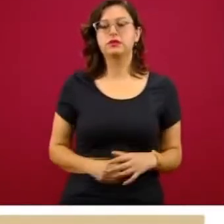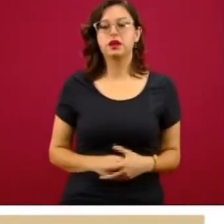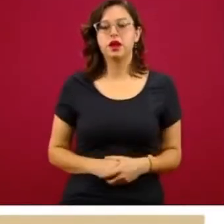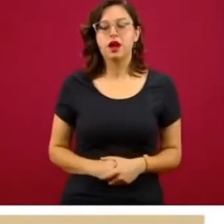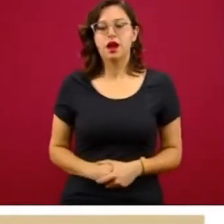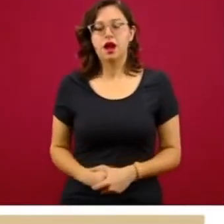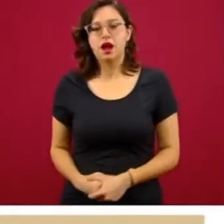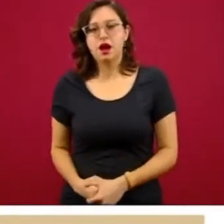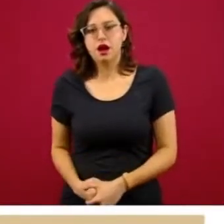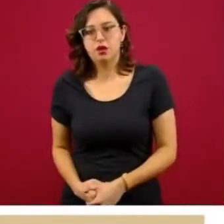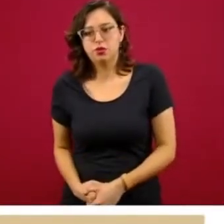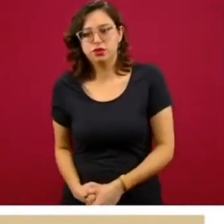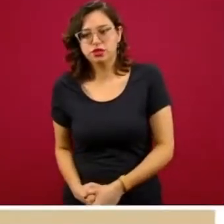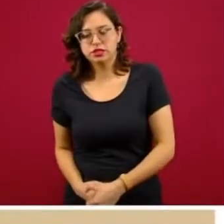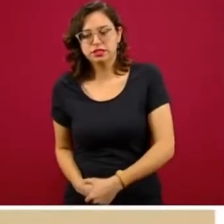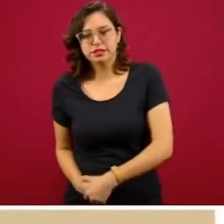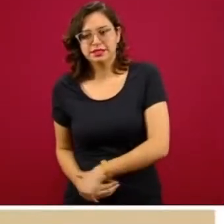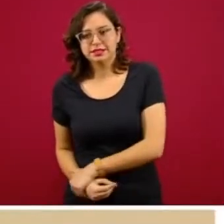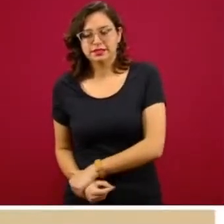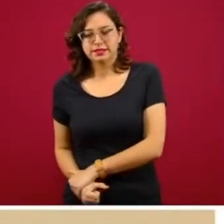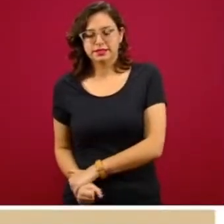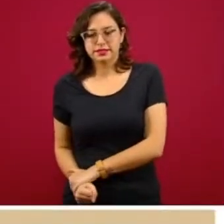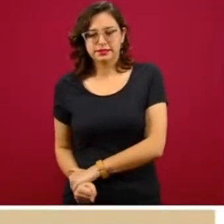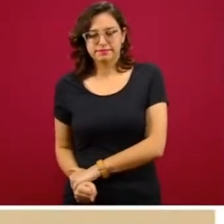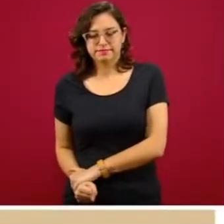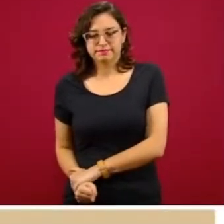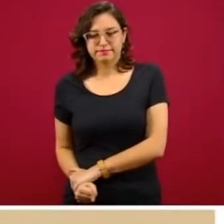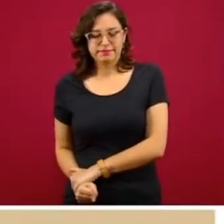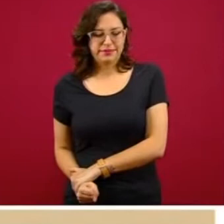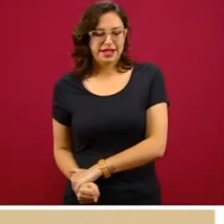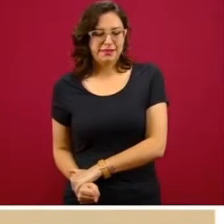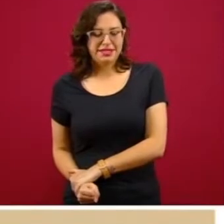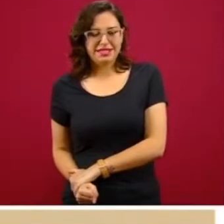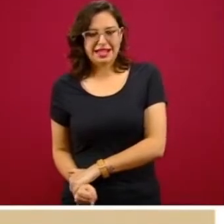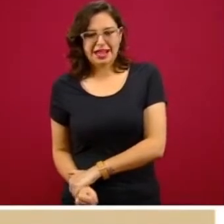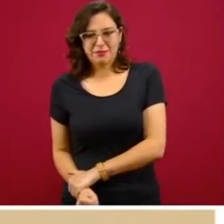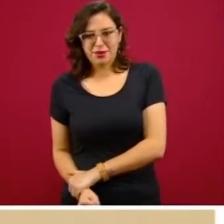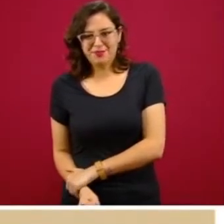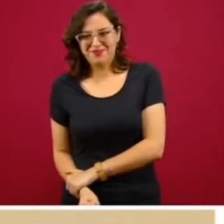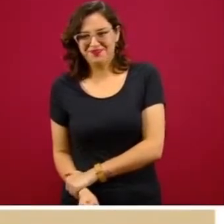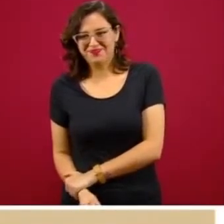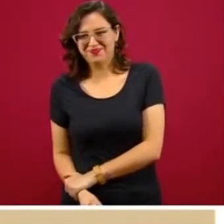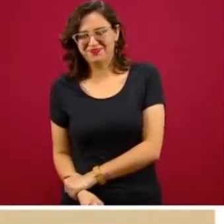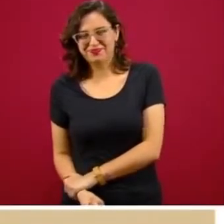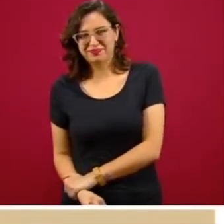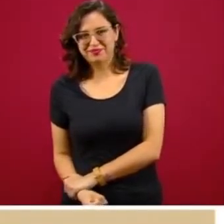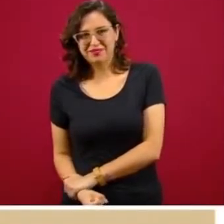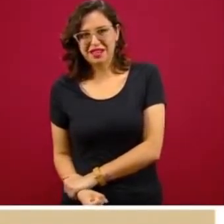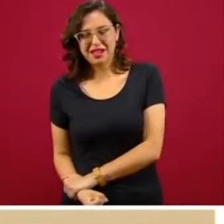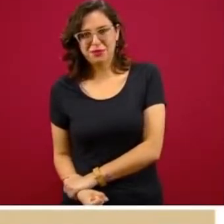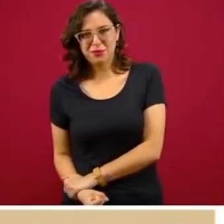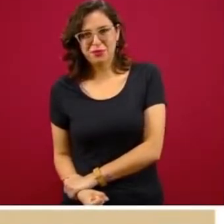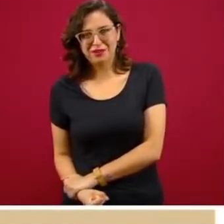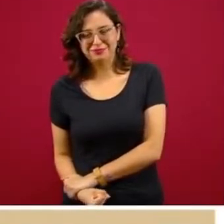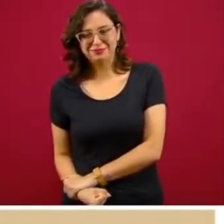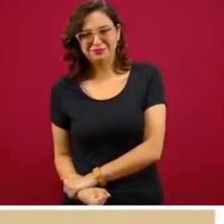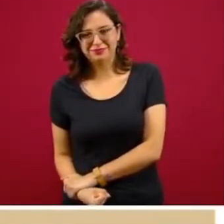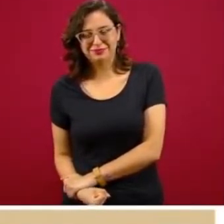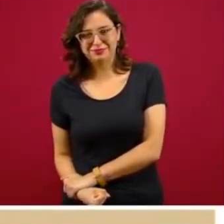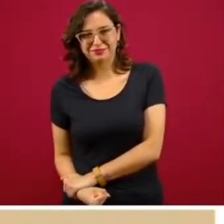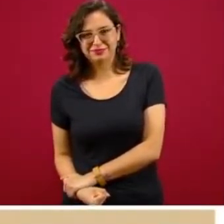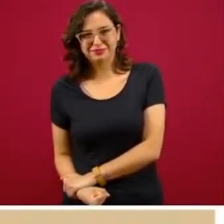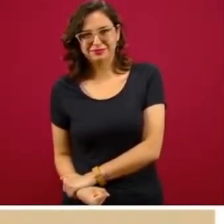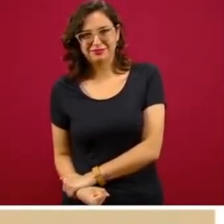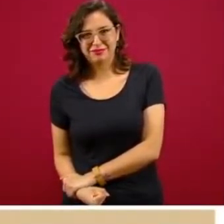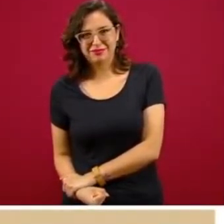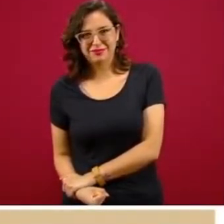y que es el día 18 de la nueva normalidad. El día de hoy tenemos un acumulado de casos confirmados, es decir,